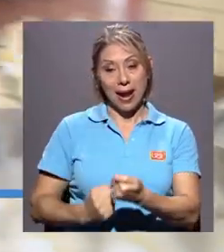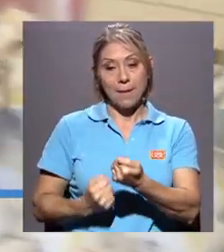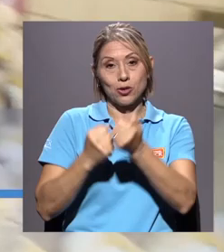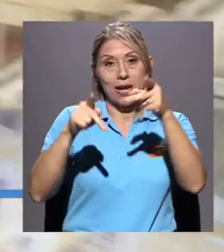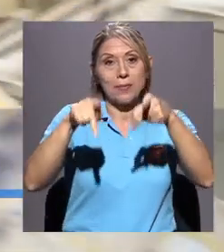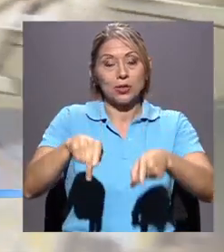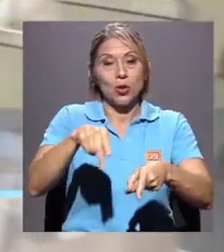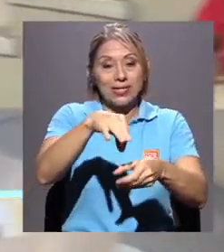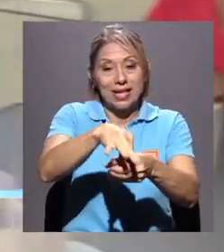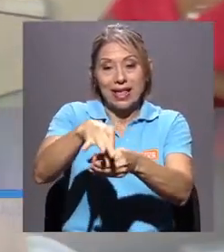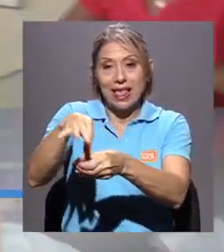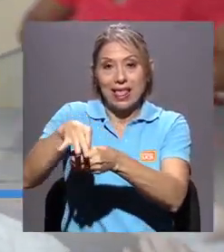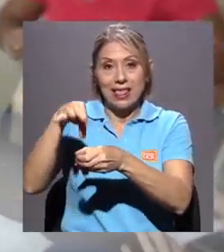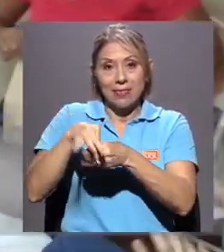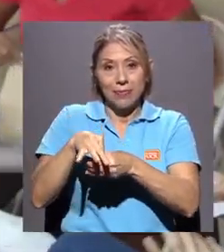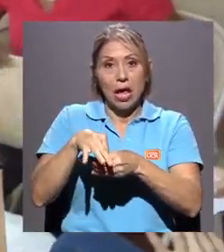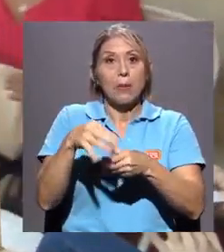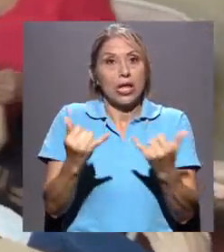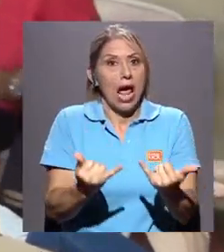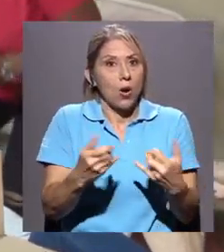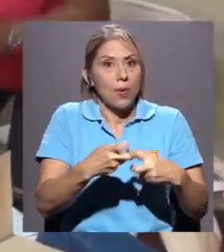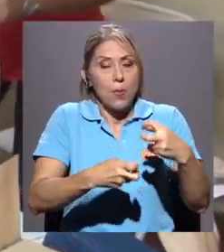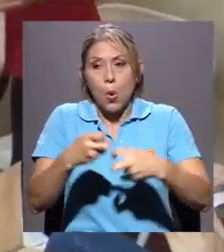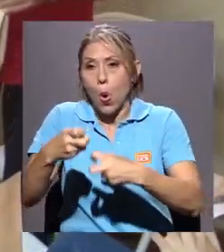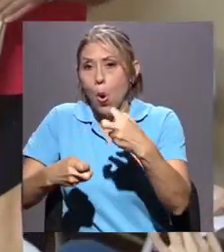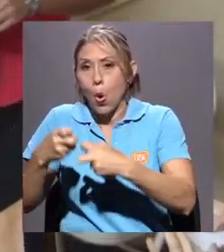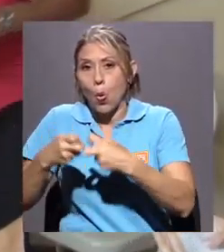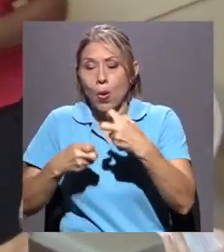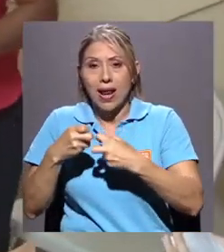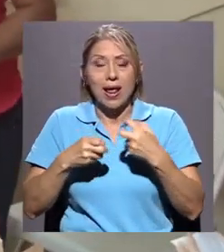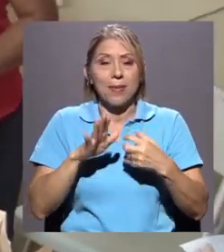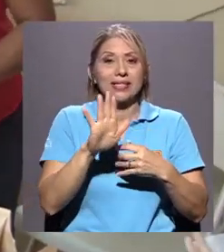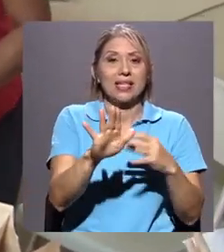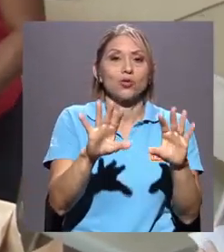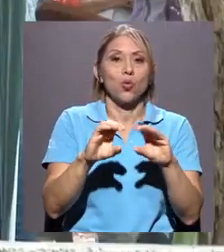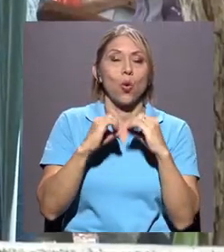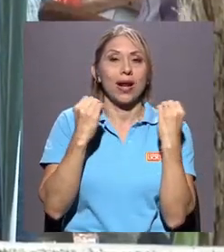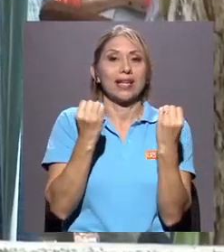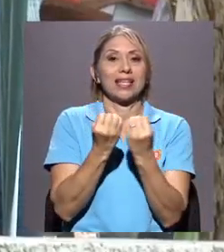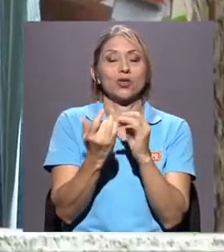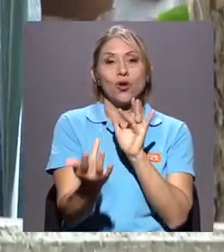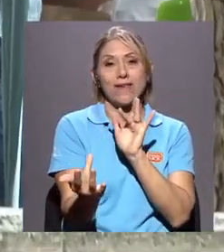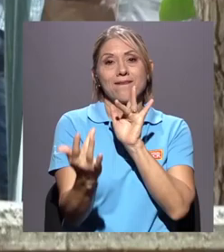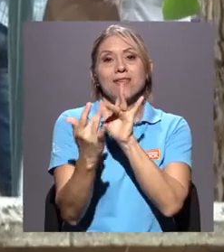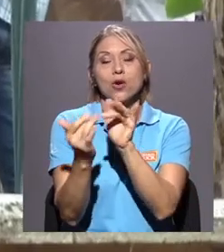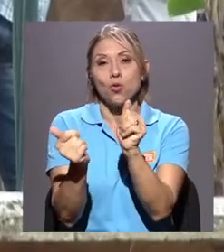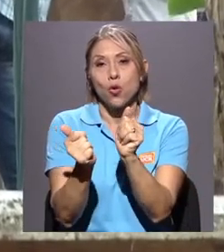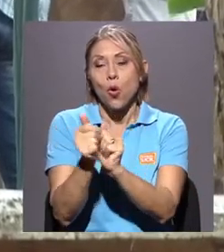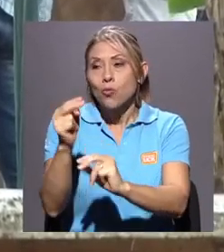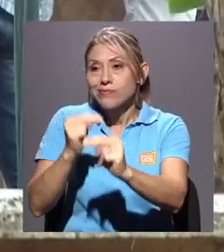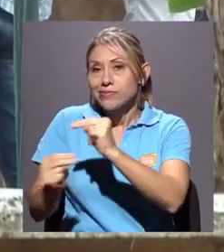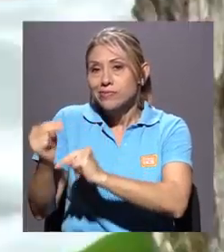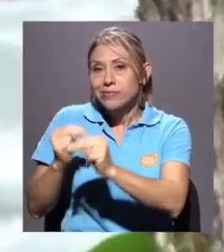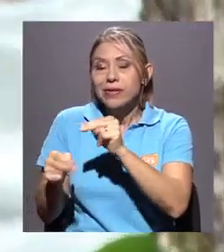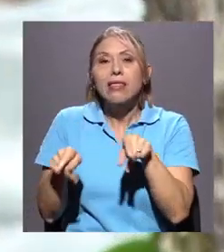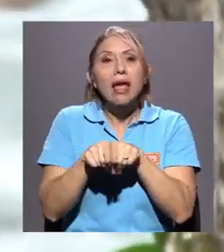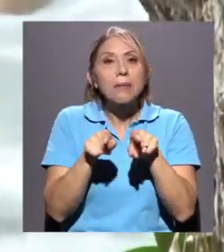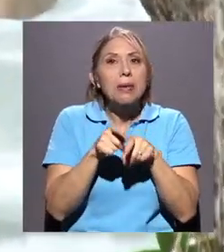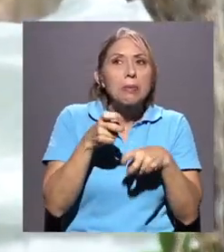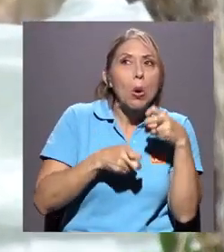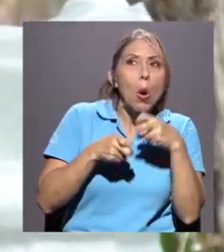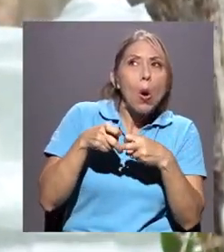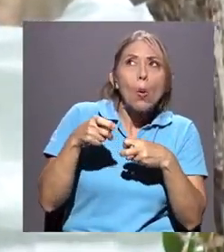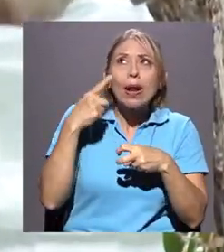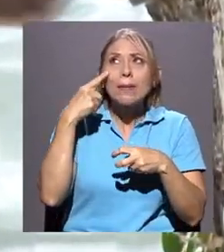quienes enfrentan problemáticas comerciales en su organización y vínculo con el mercado intermediario, así como dificultades climáticas